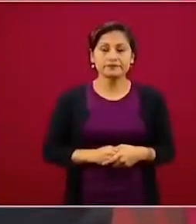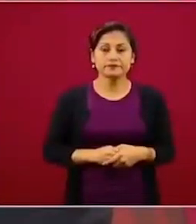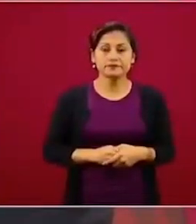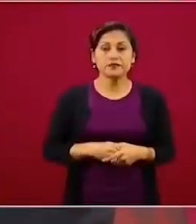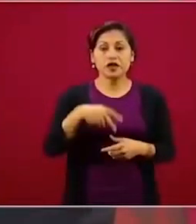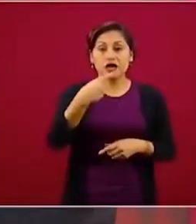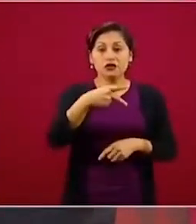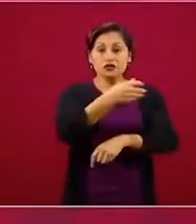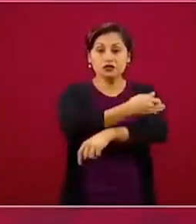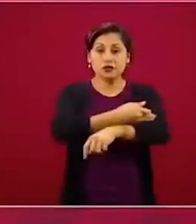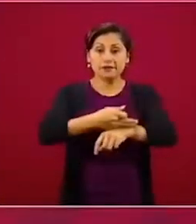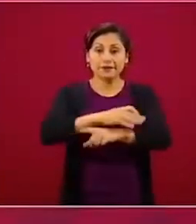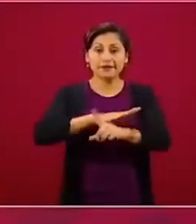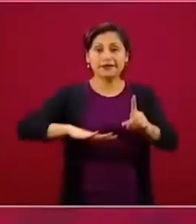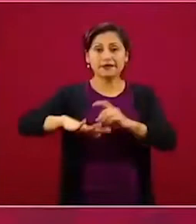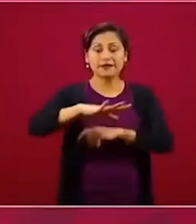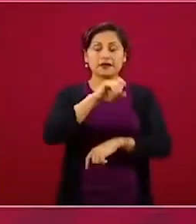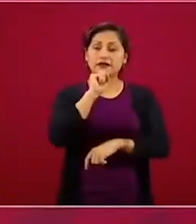familiares,